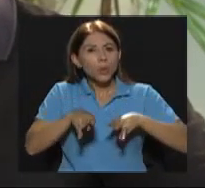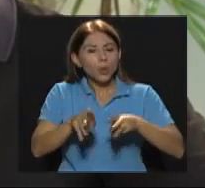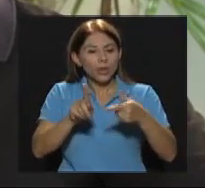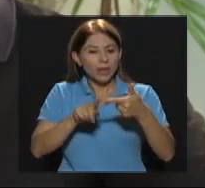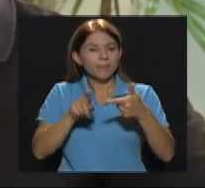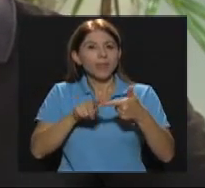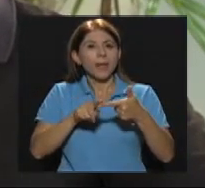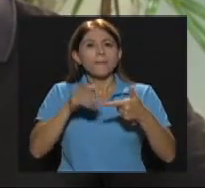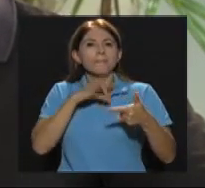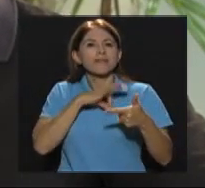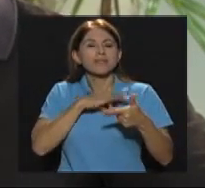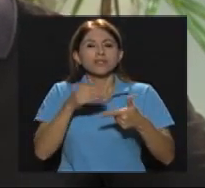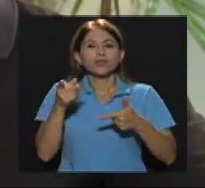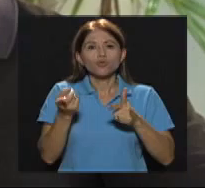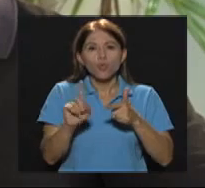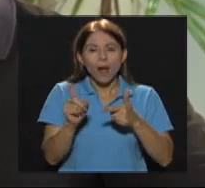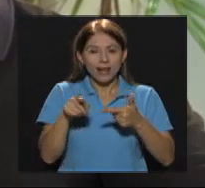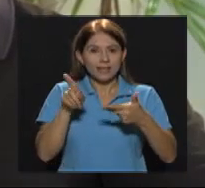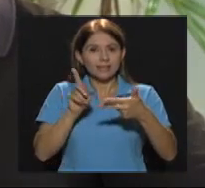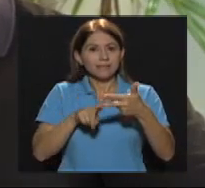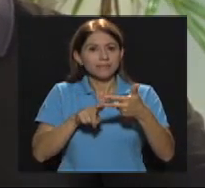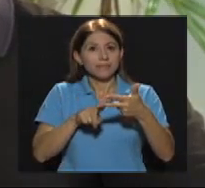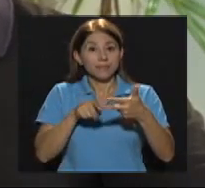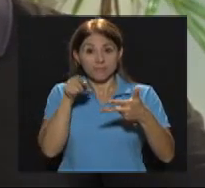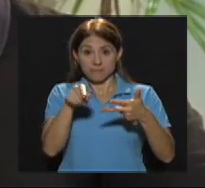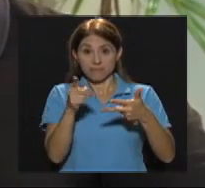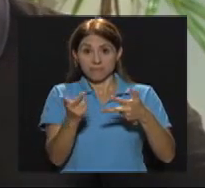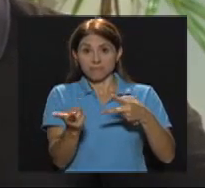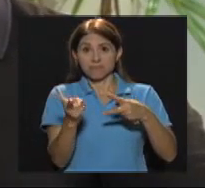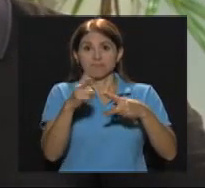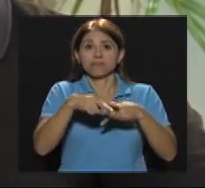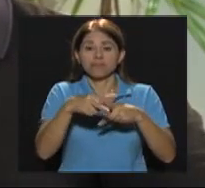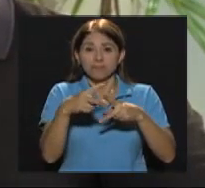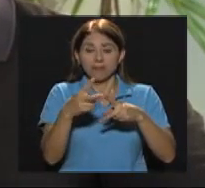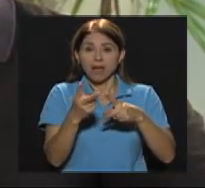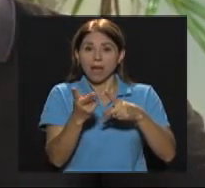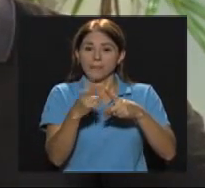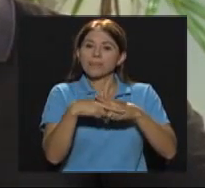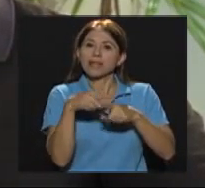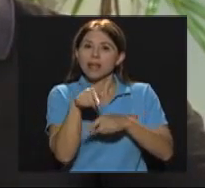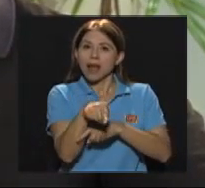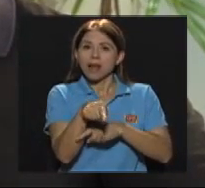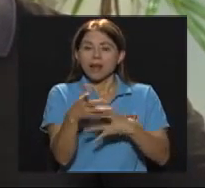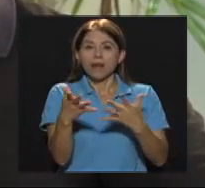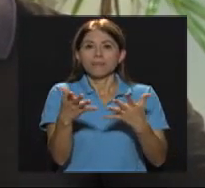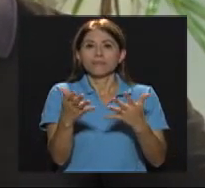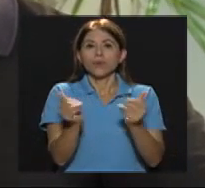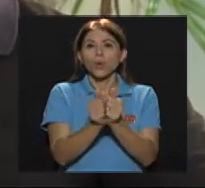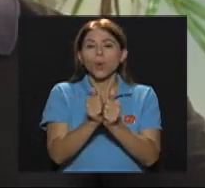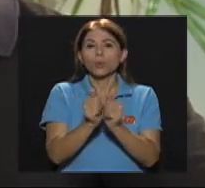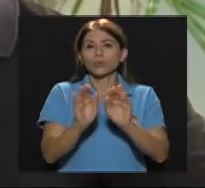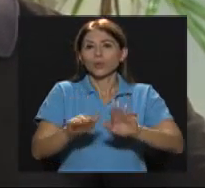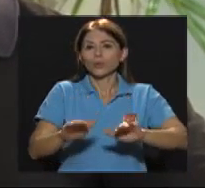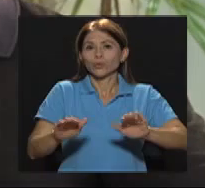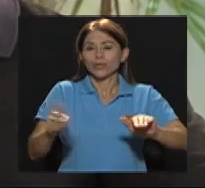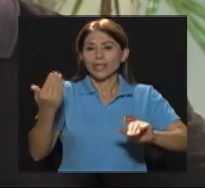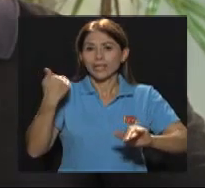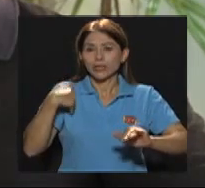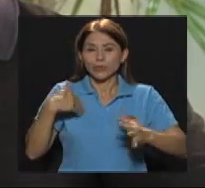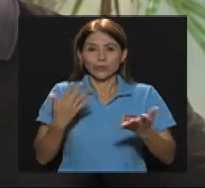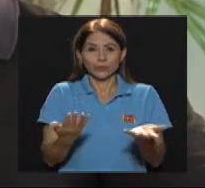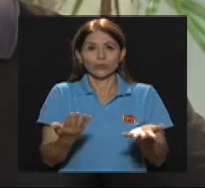cuáles son sus beneficios Además de eso, cómo poder aplicar esta metodología en nuestros